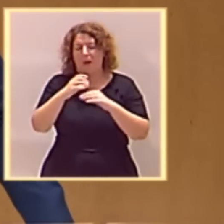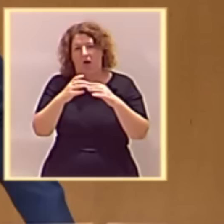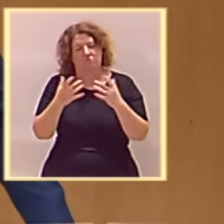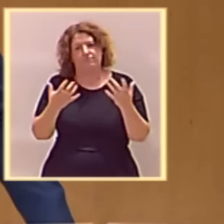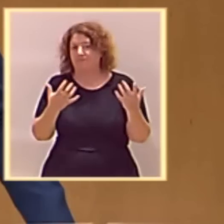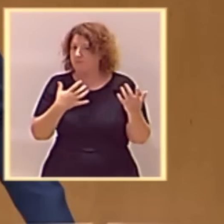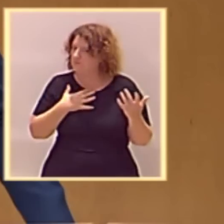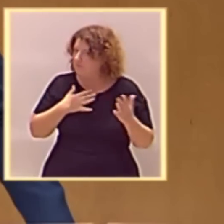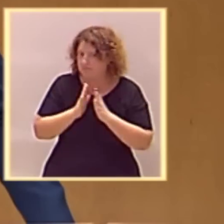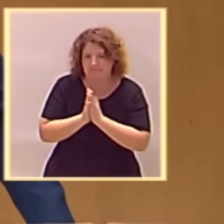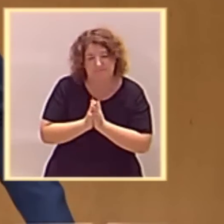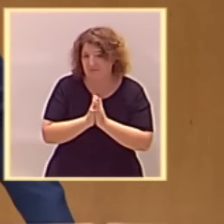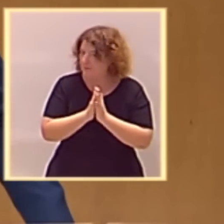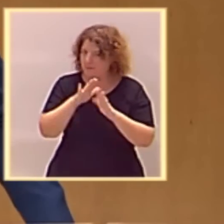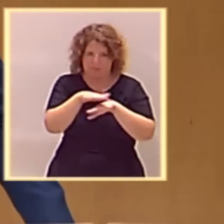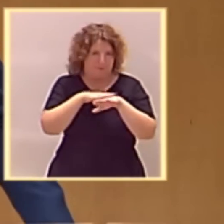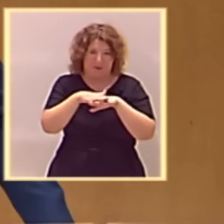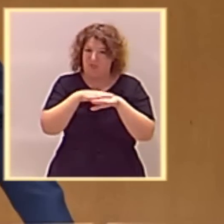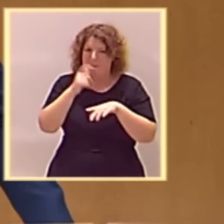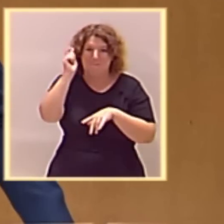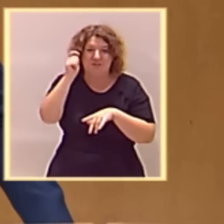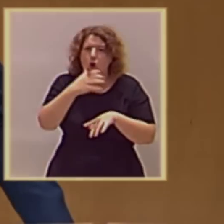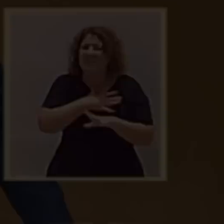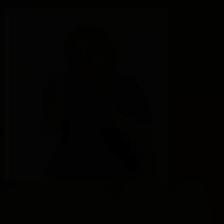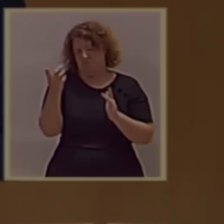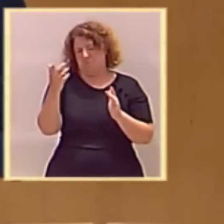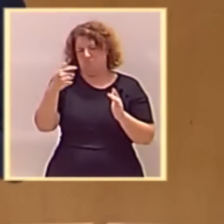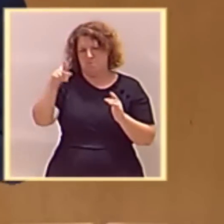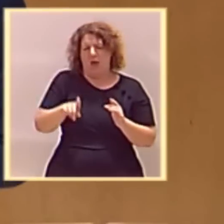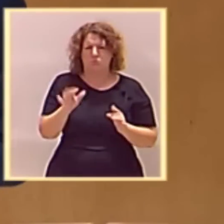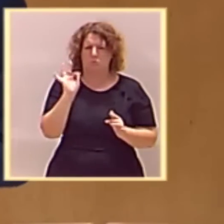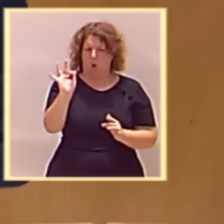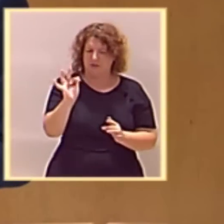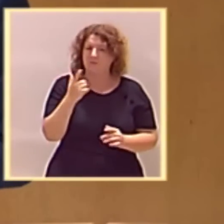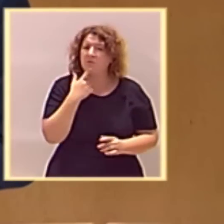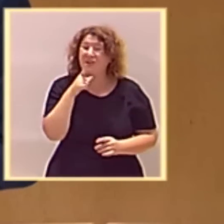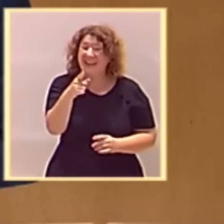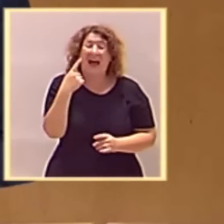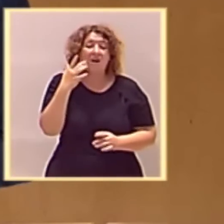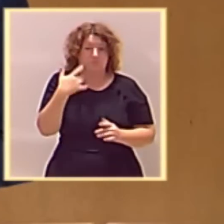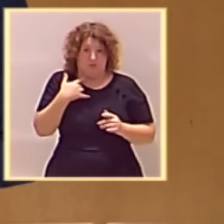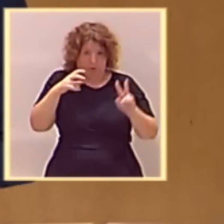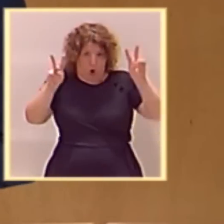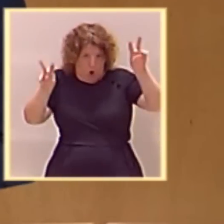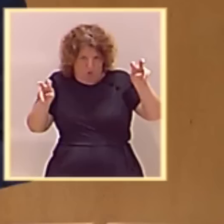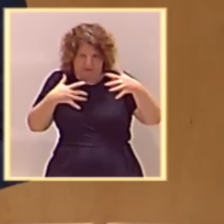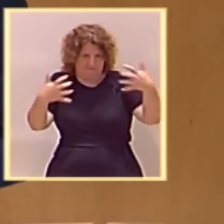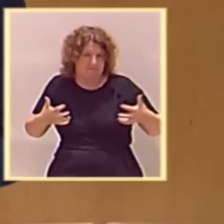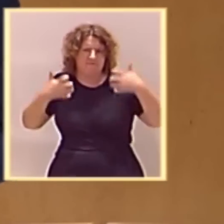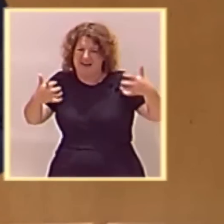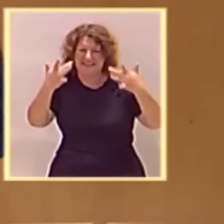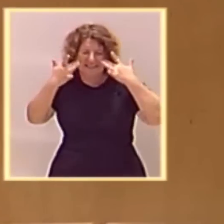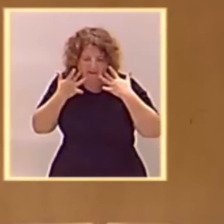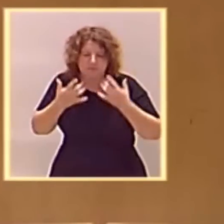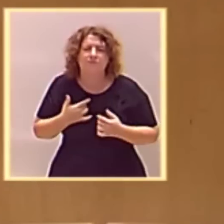que las pensiones no entran en la regla de gasto. Dijo textualmente, abro comillas, en Galicia,